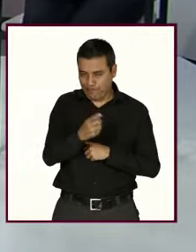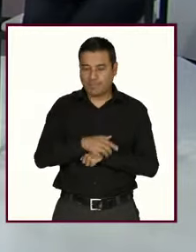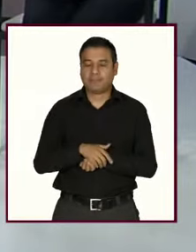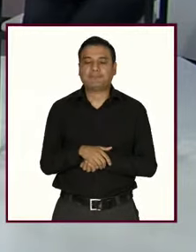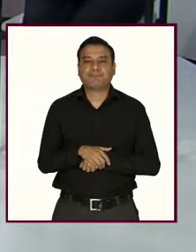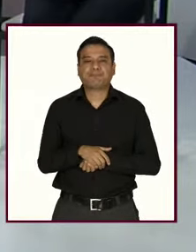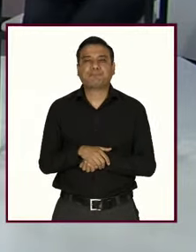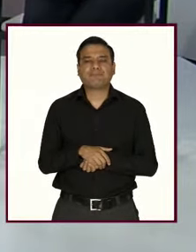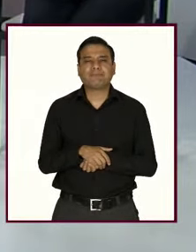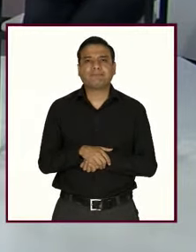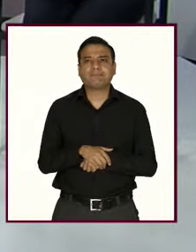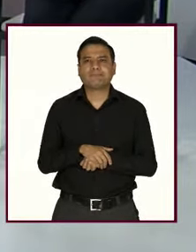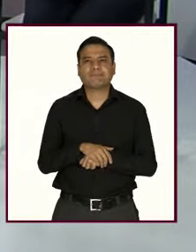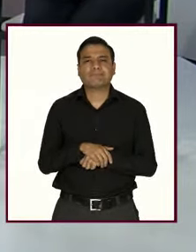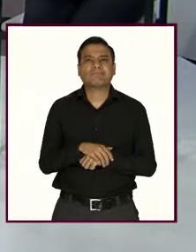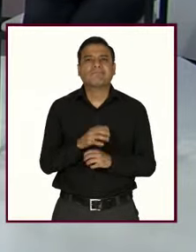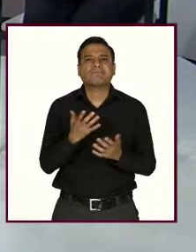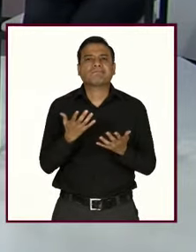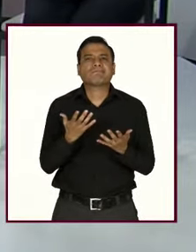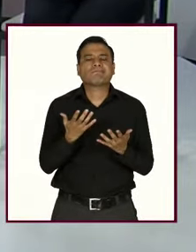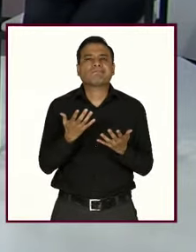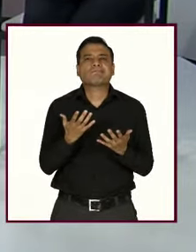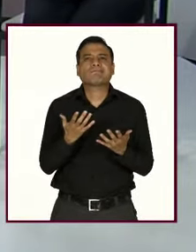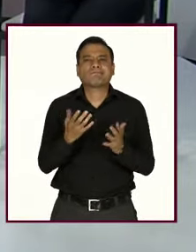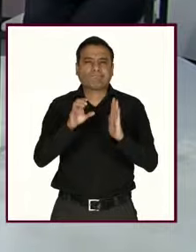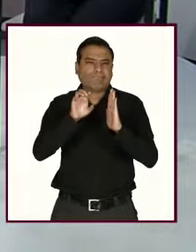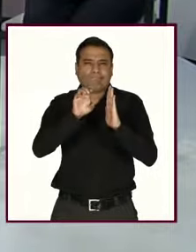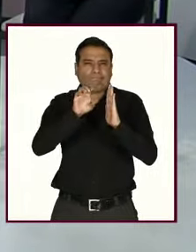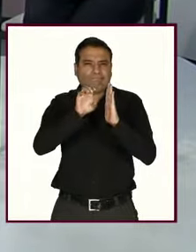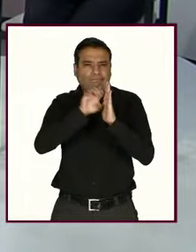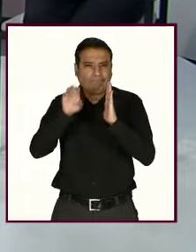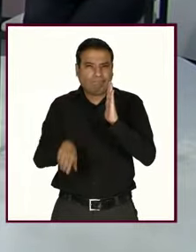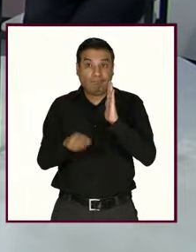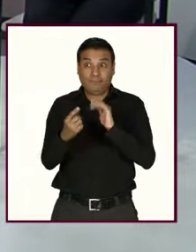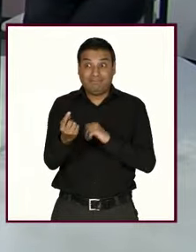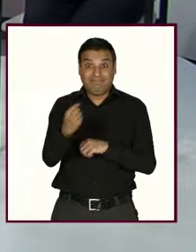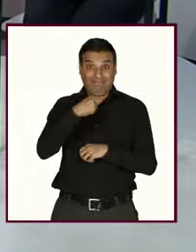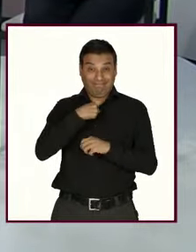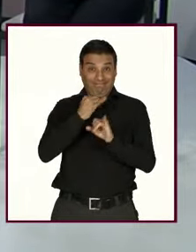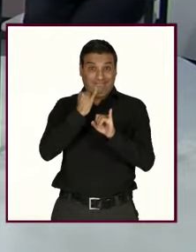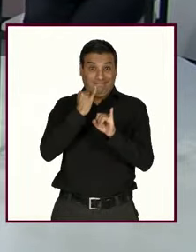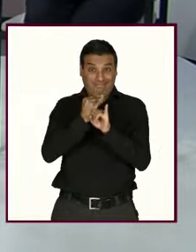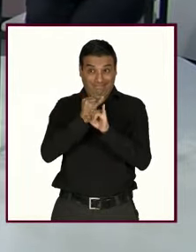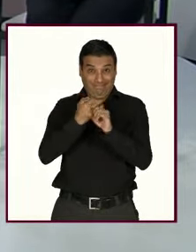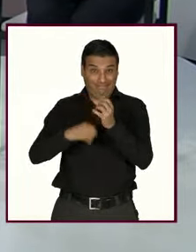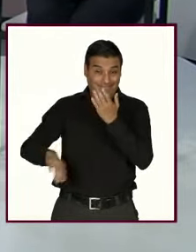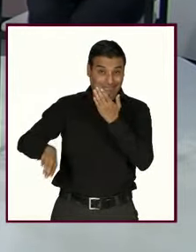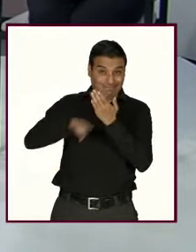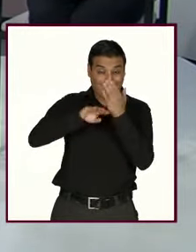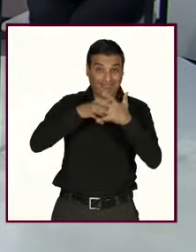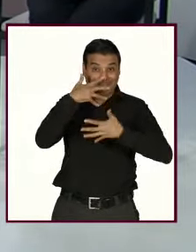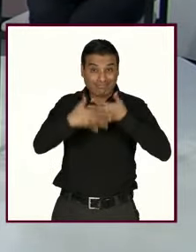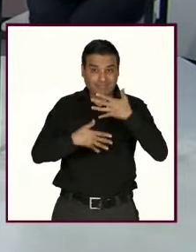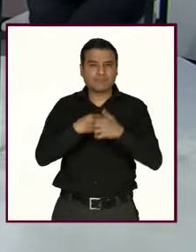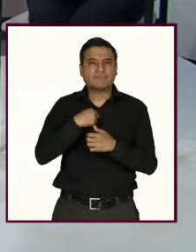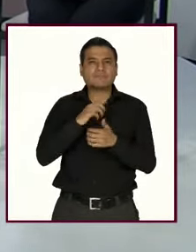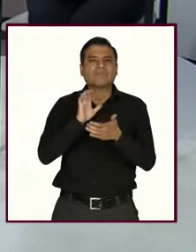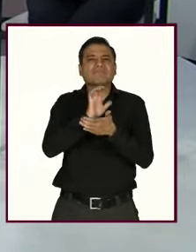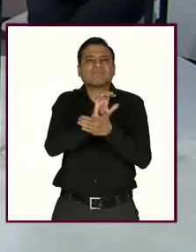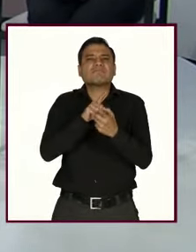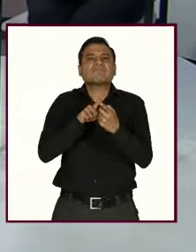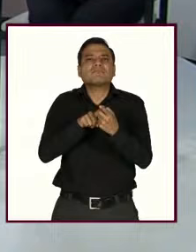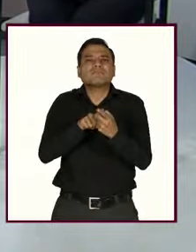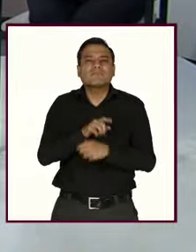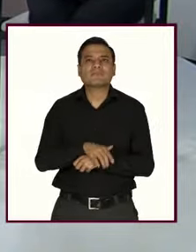Peredo ¿A qué instancias puedo acudir si he sido víctima de violencia digital Anabel? ¿A la